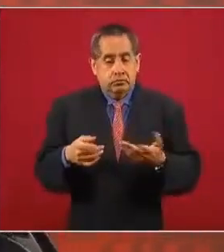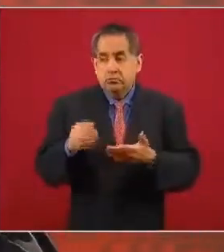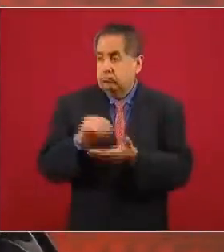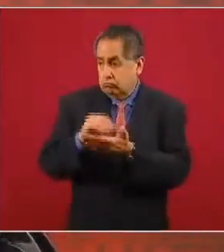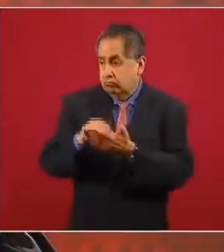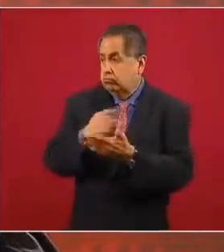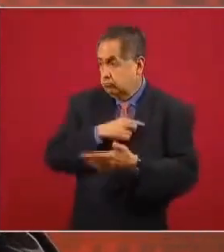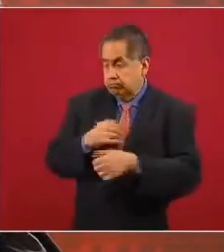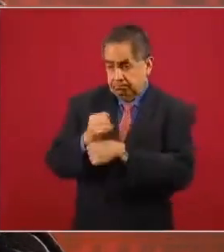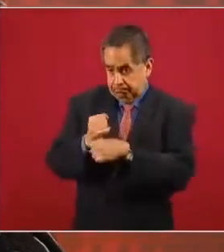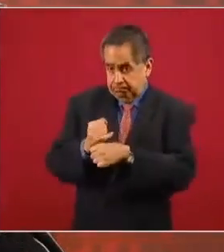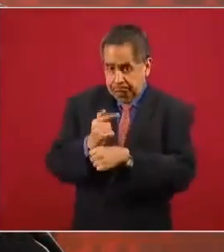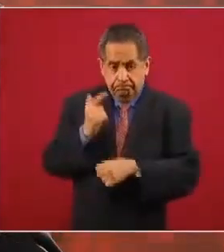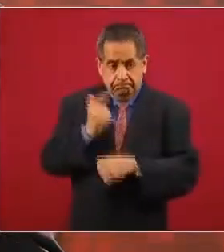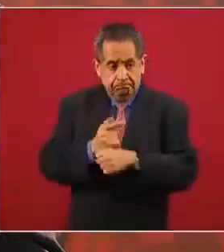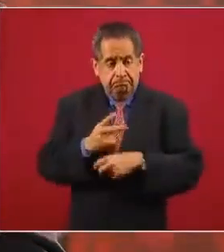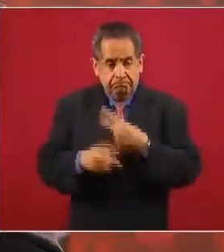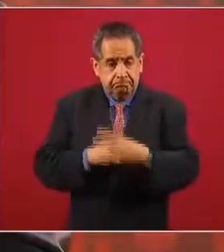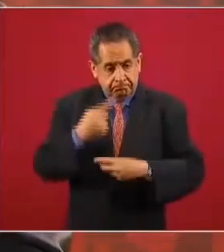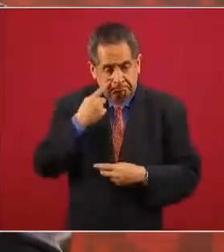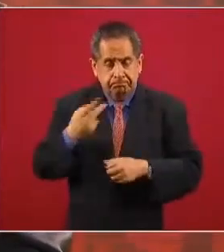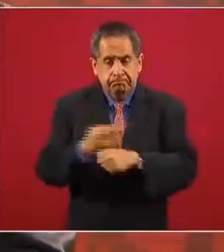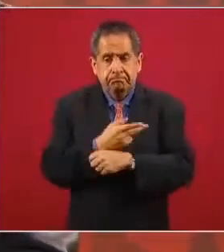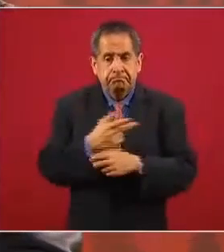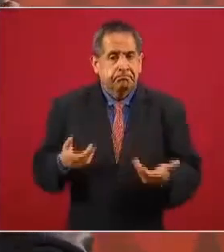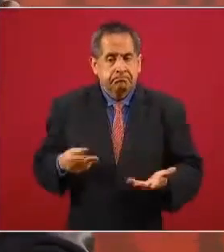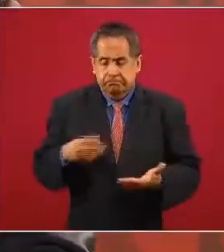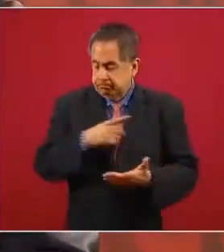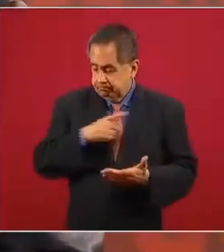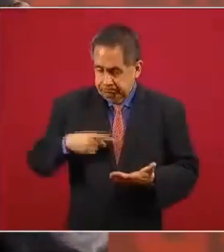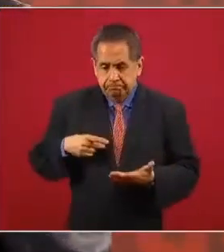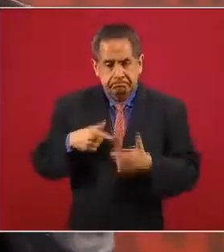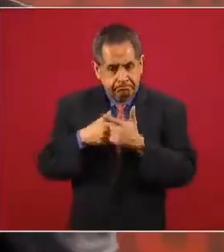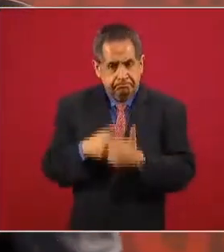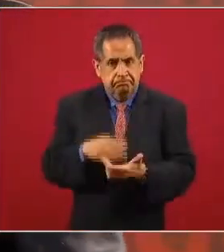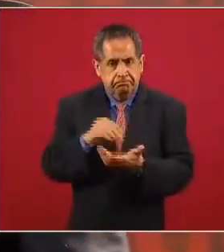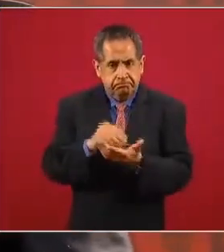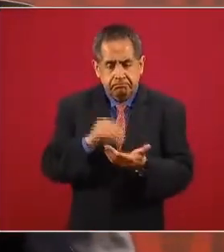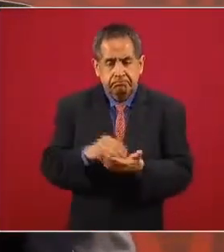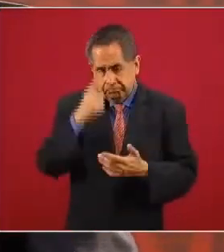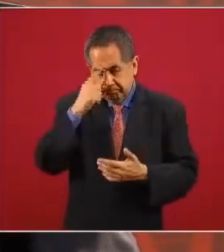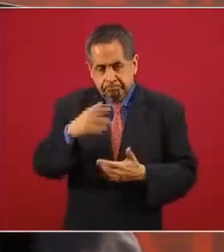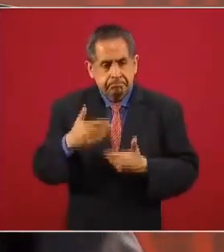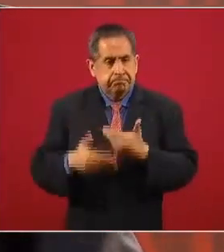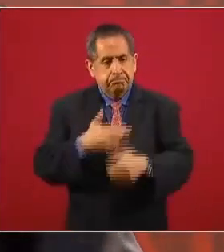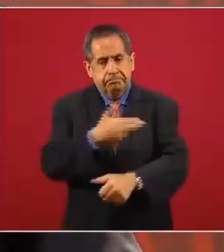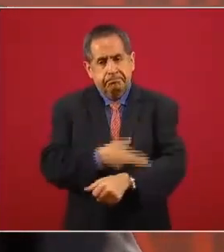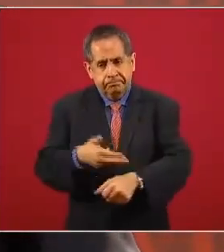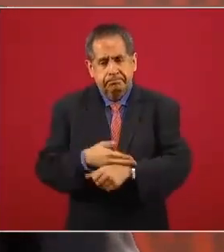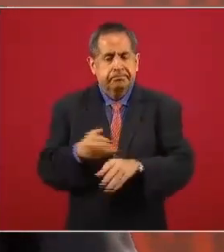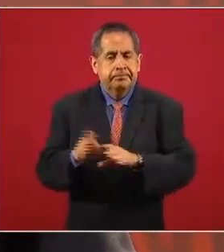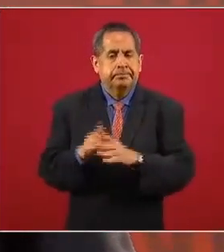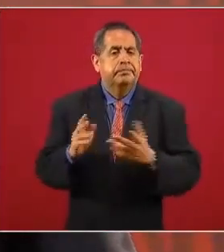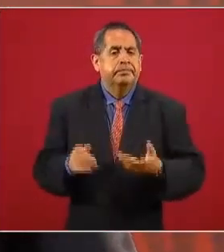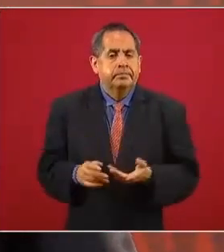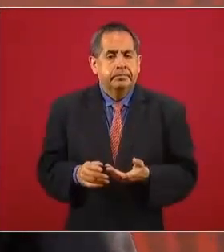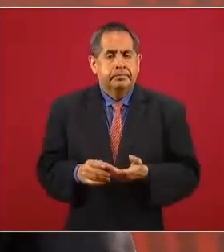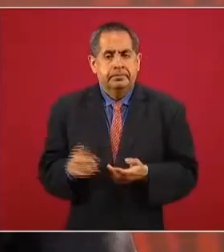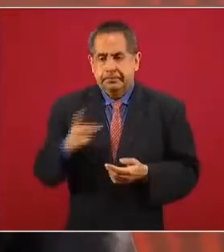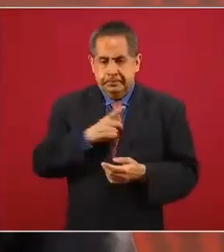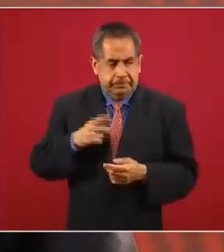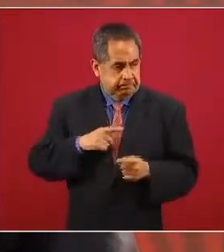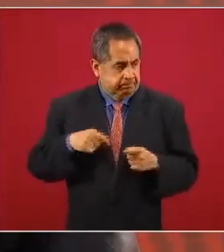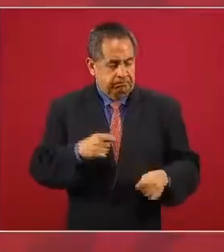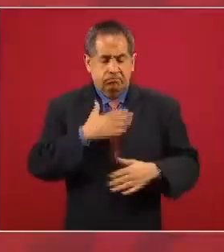debe de llevarse a la práctica, debe de hacerse